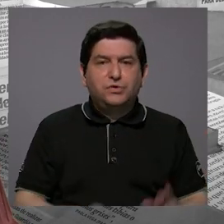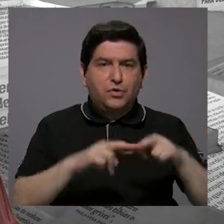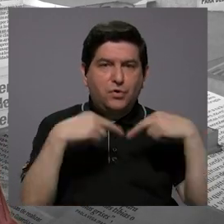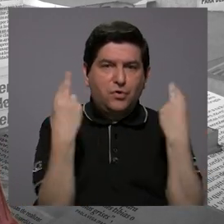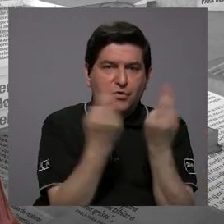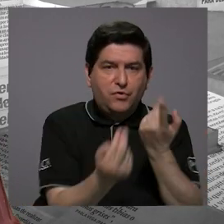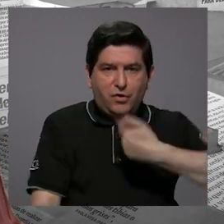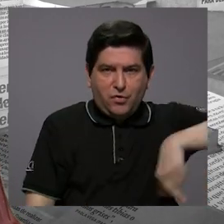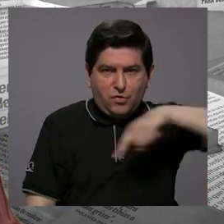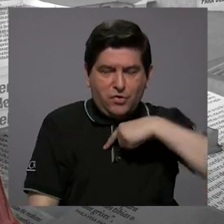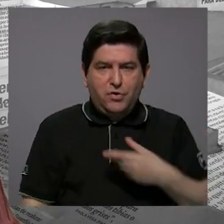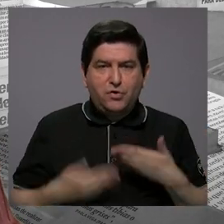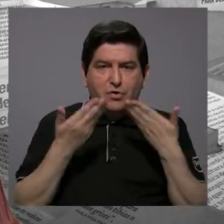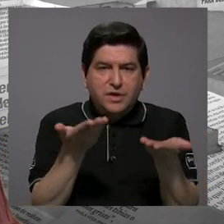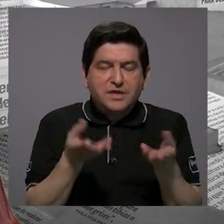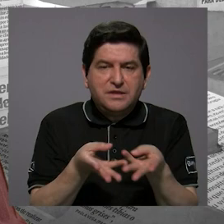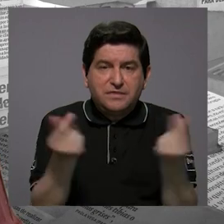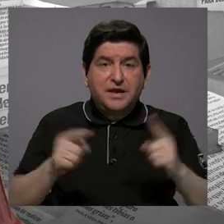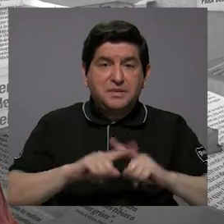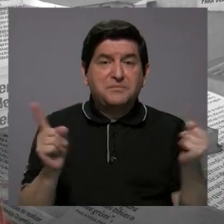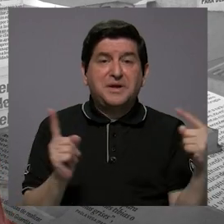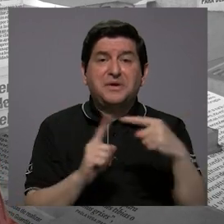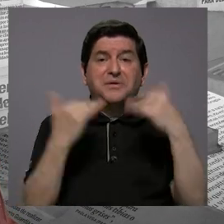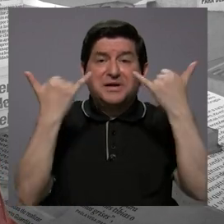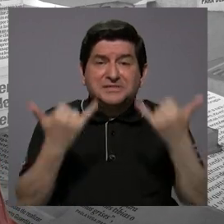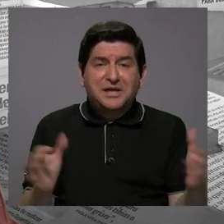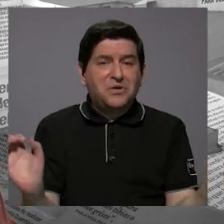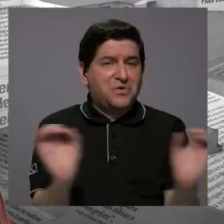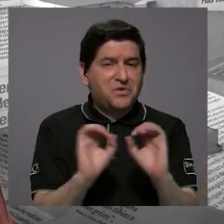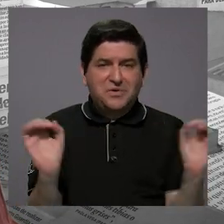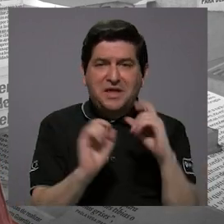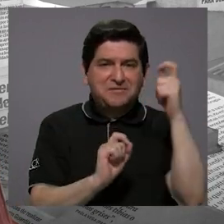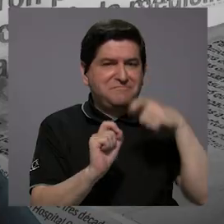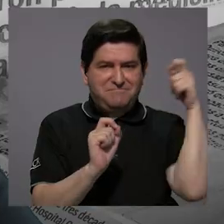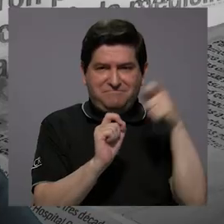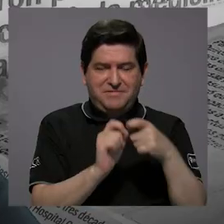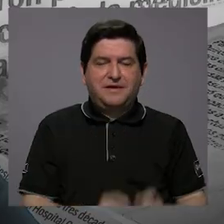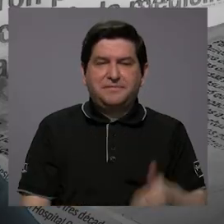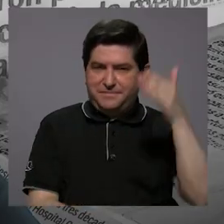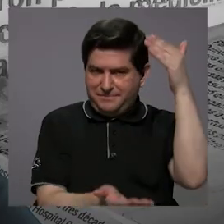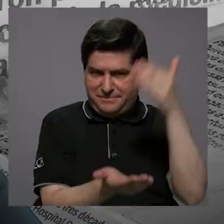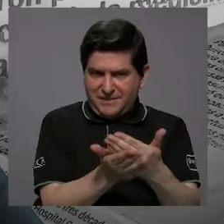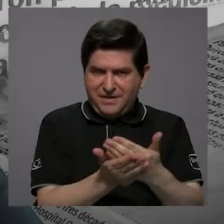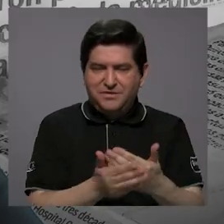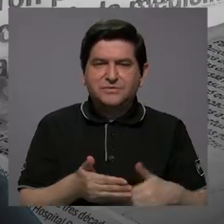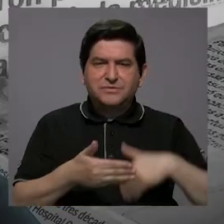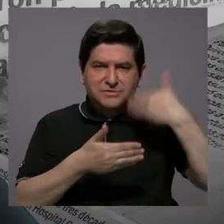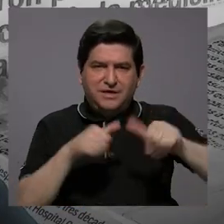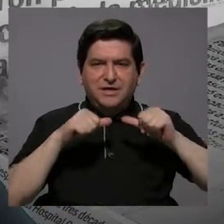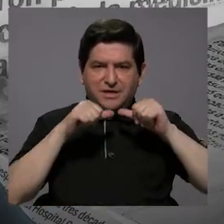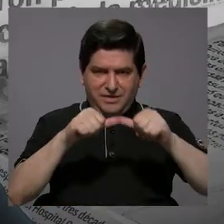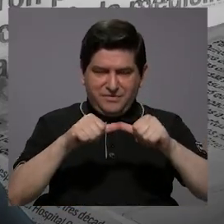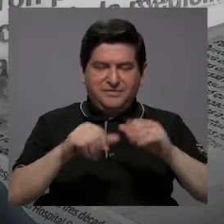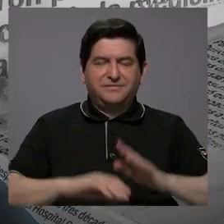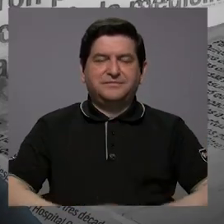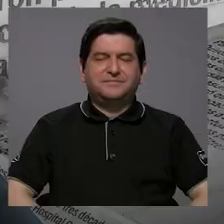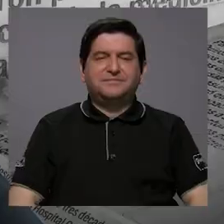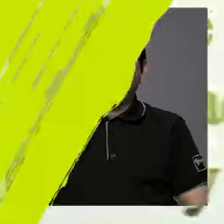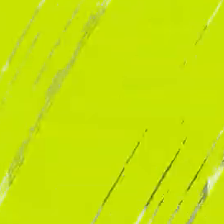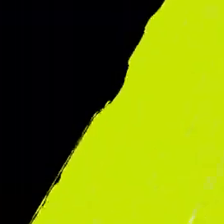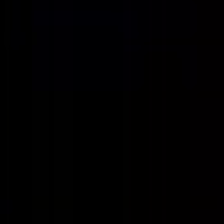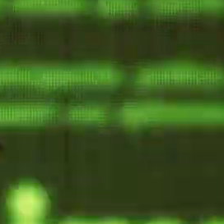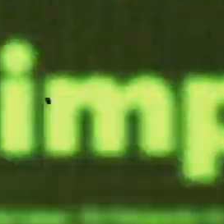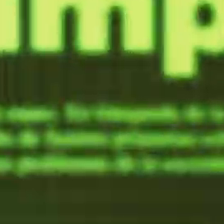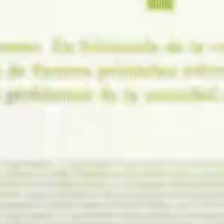reunirse con nosotros y darnos soluciones, pero hasta el momento no hemos recibido nada concreto. Vamos a hacer una pausa y enseguida continuamos con ustedes.